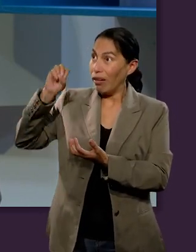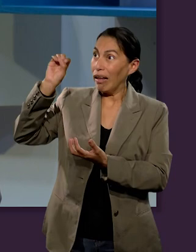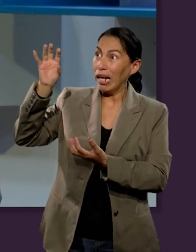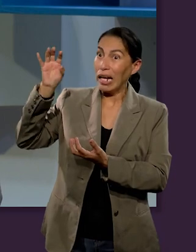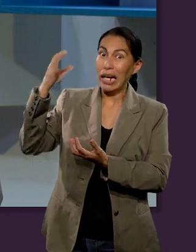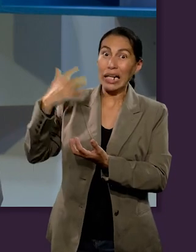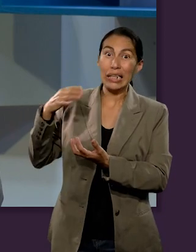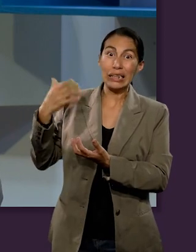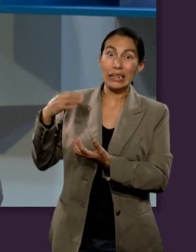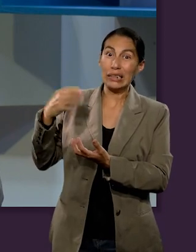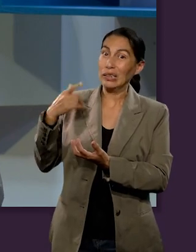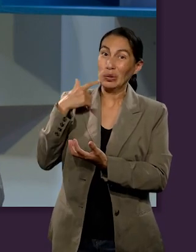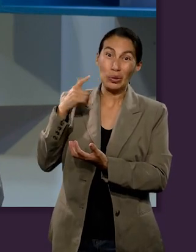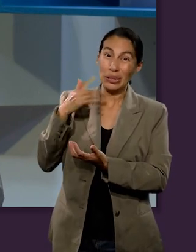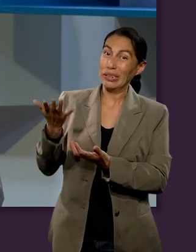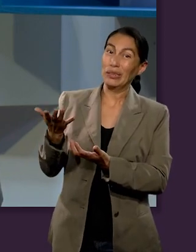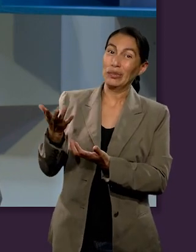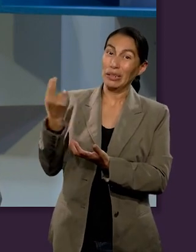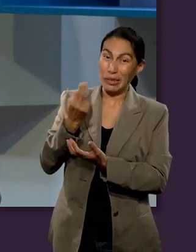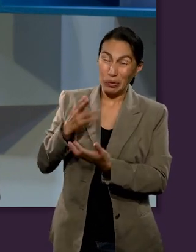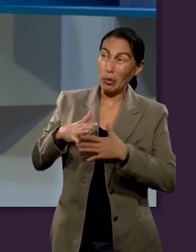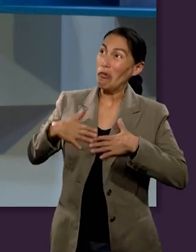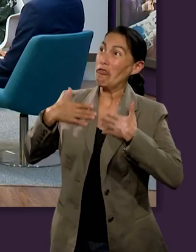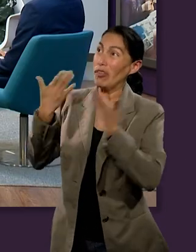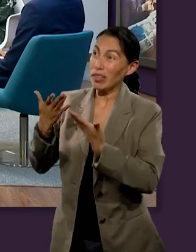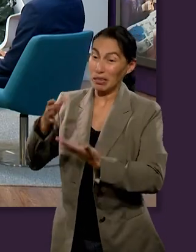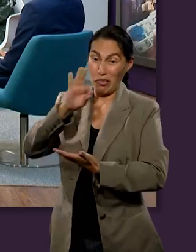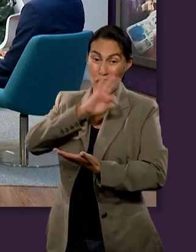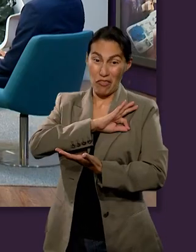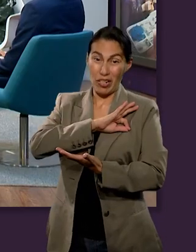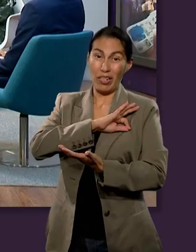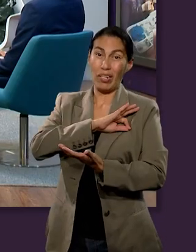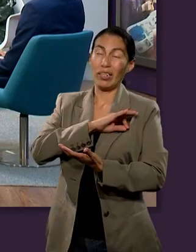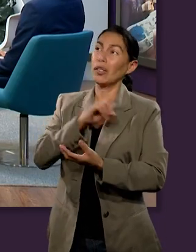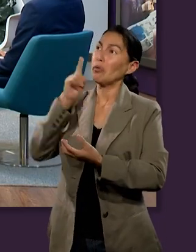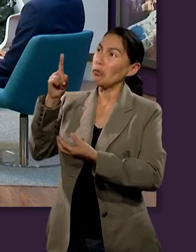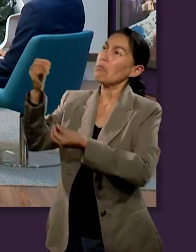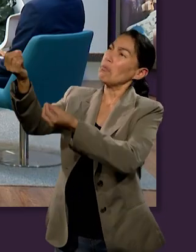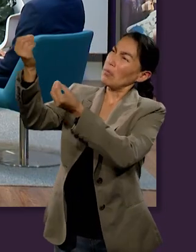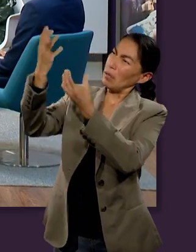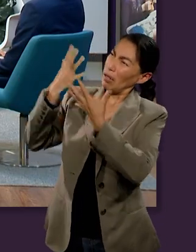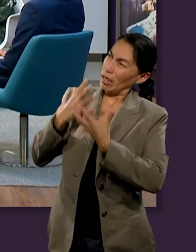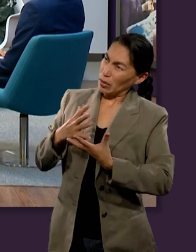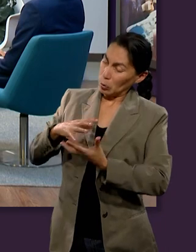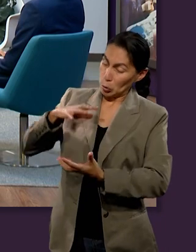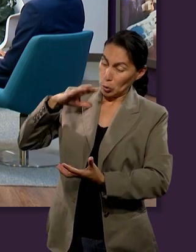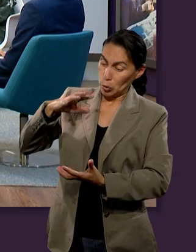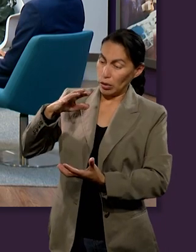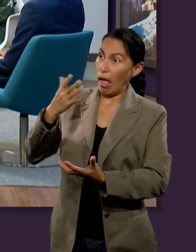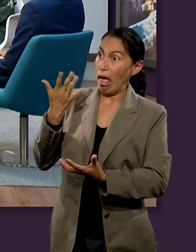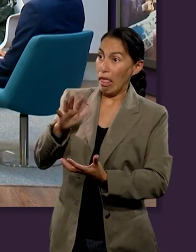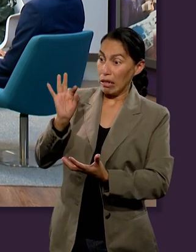requieres la confianza, decir, Señor, esto es tuyo y esto es tuyo, ¿no?